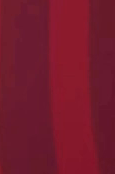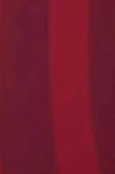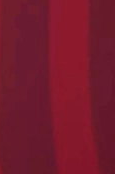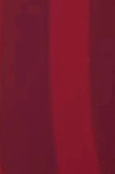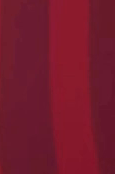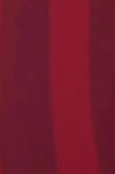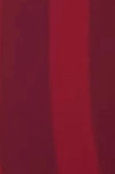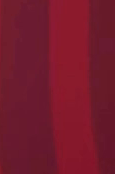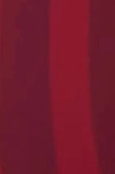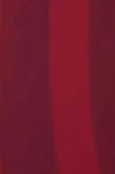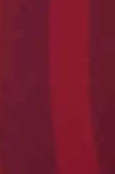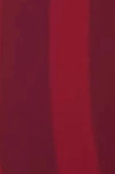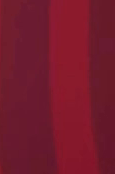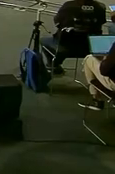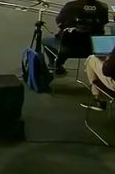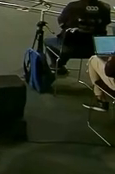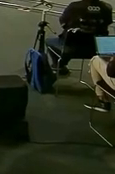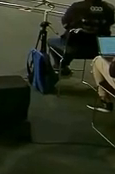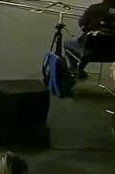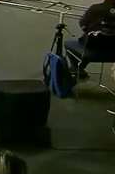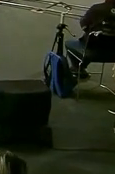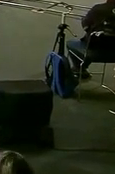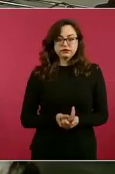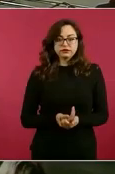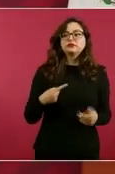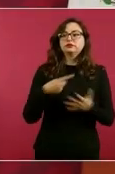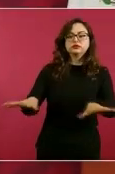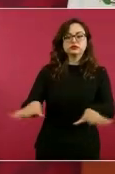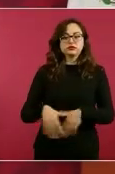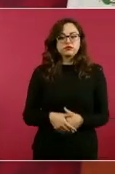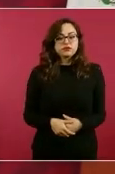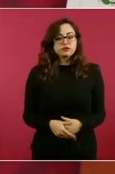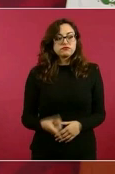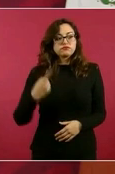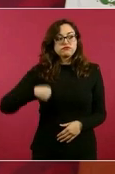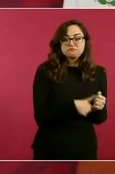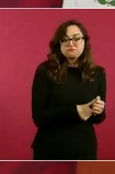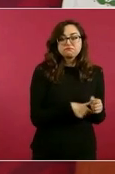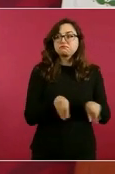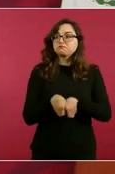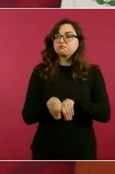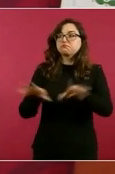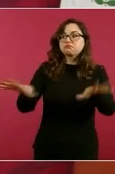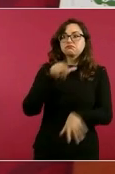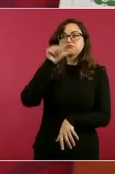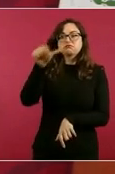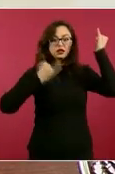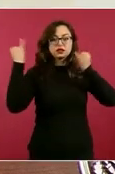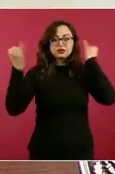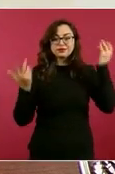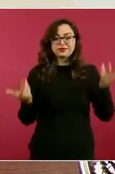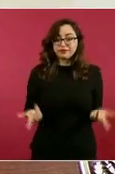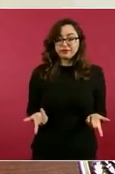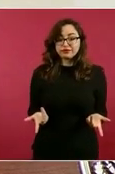damos a conocer todo y empezamos a tachar, lo que hacemos es crear incertidumbre y dar motivo